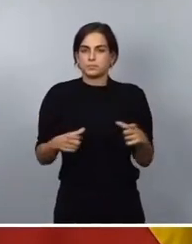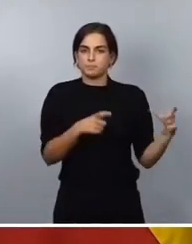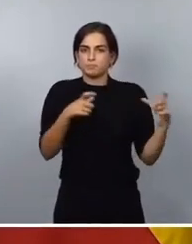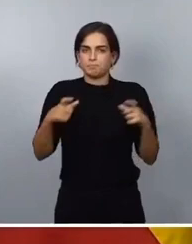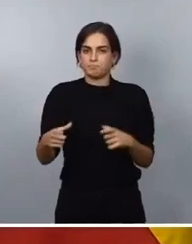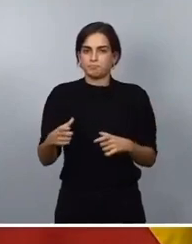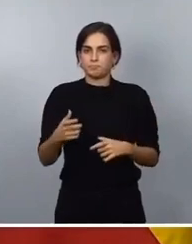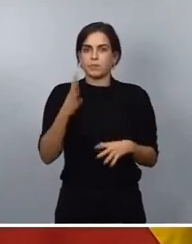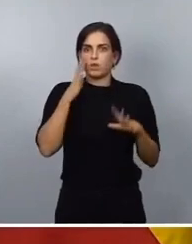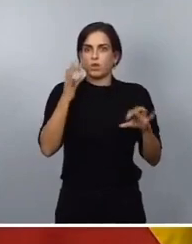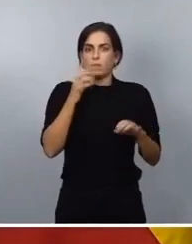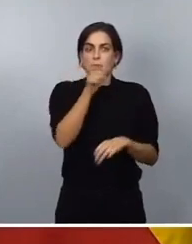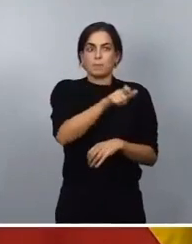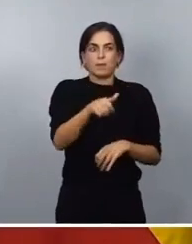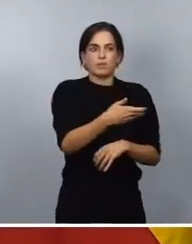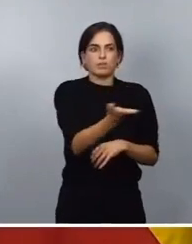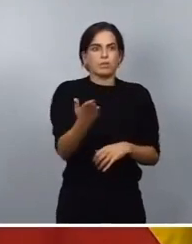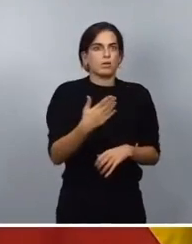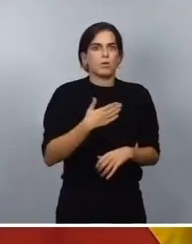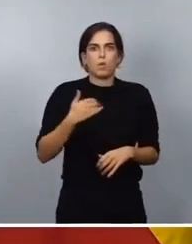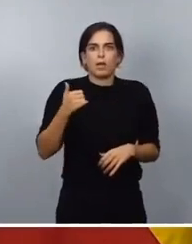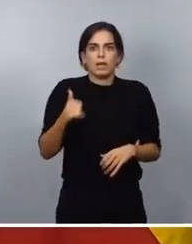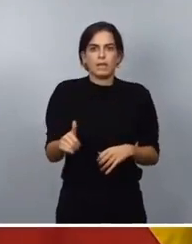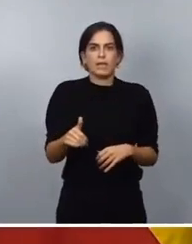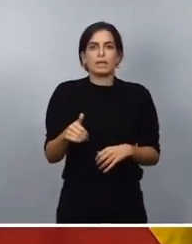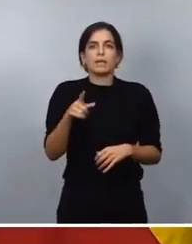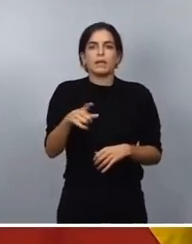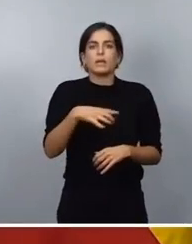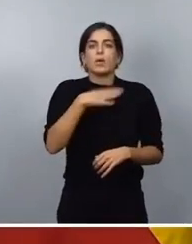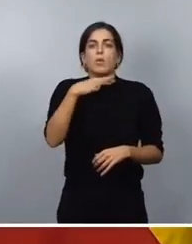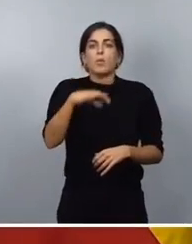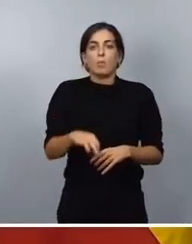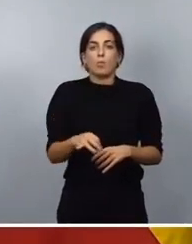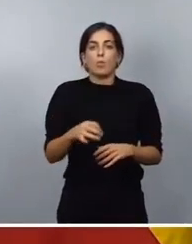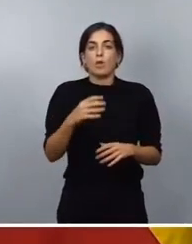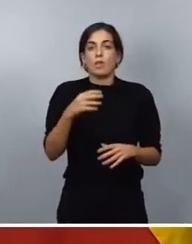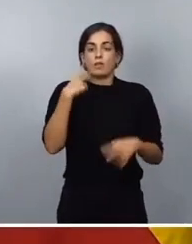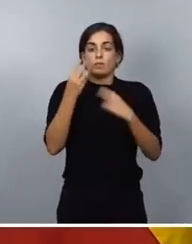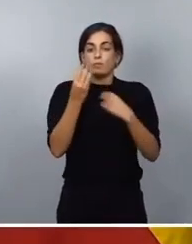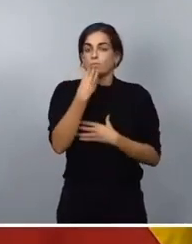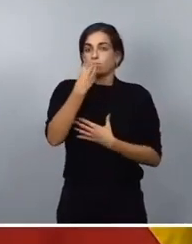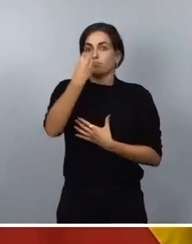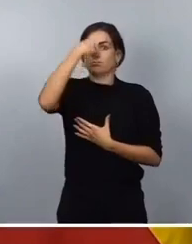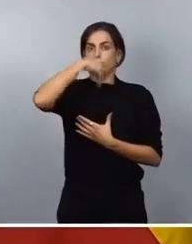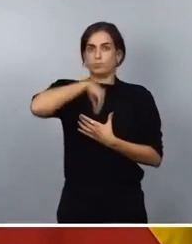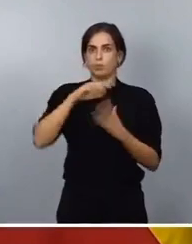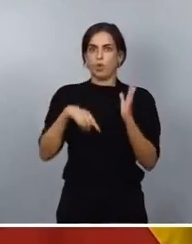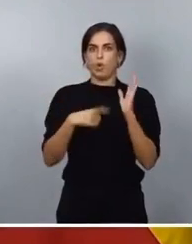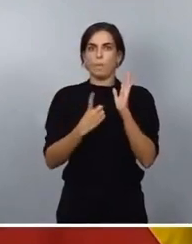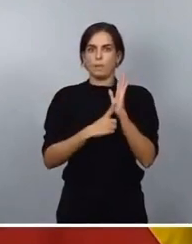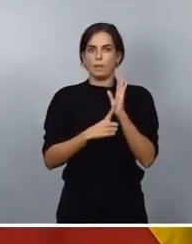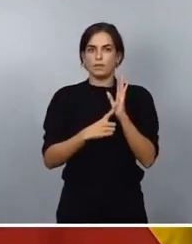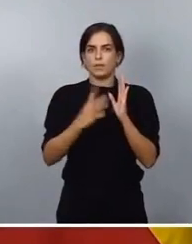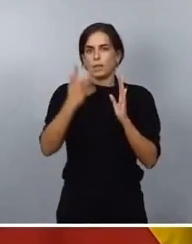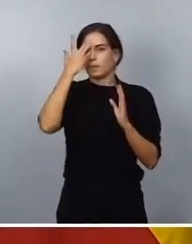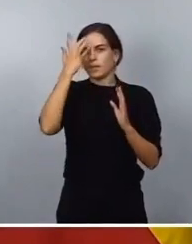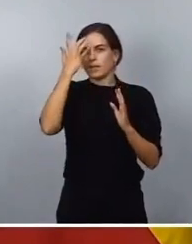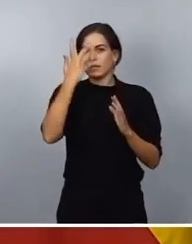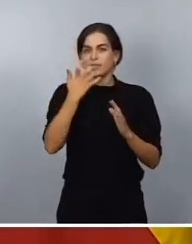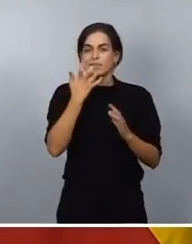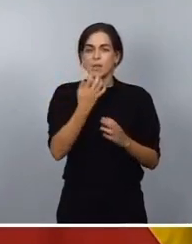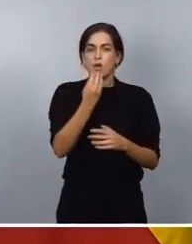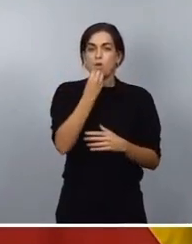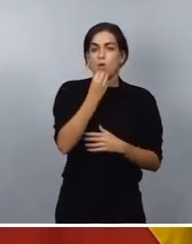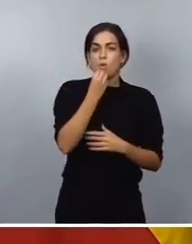puede acabar la misma, si existen sin duda partes de la comida que no haya sido consumida,